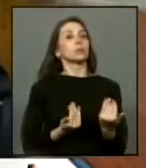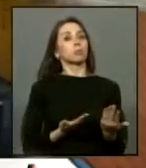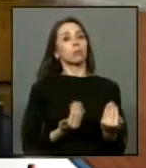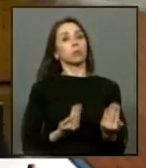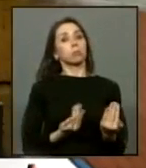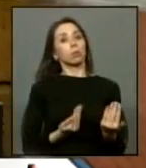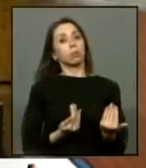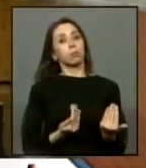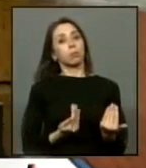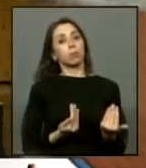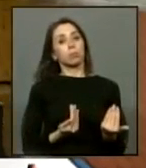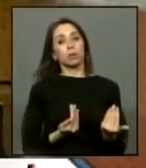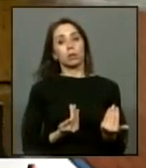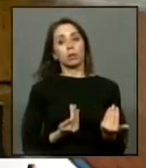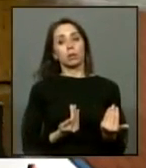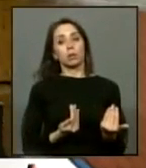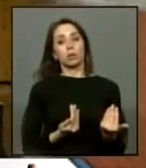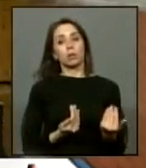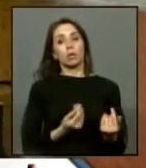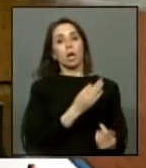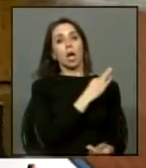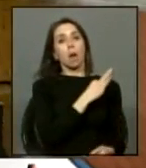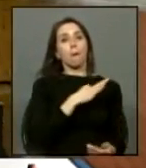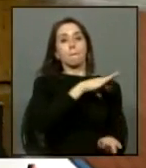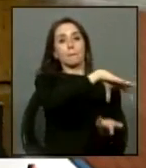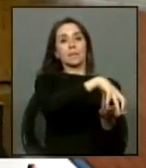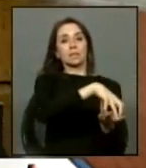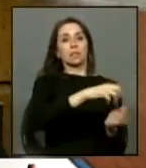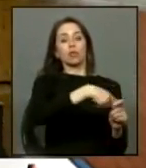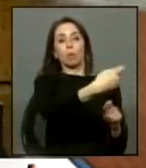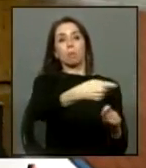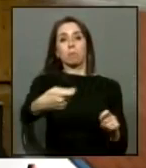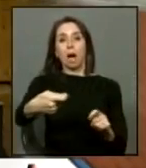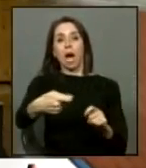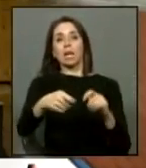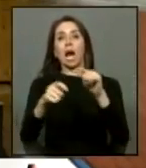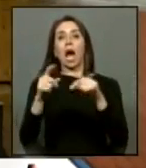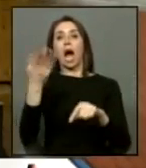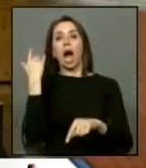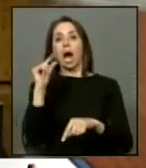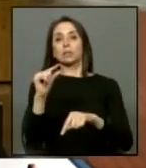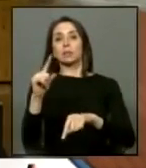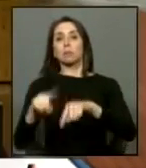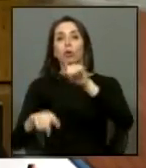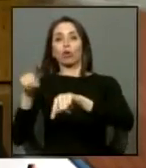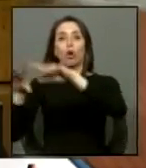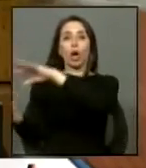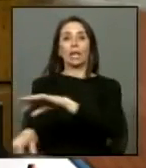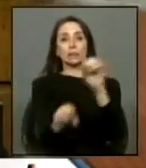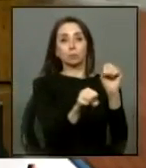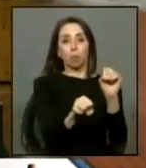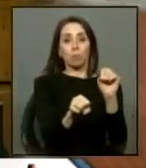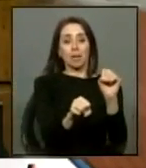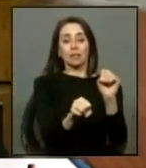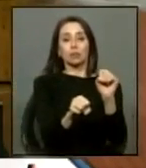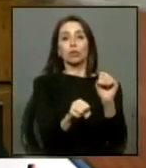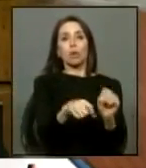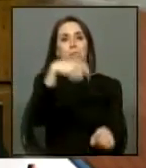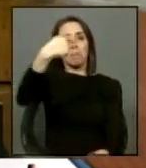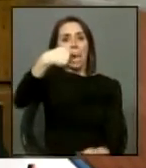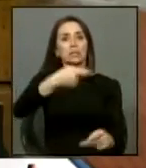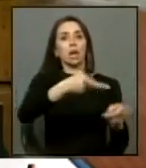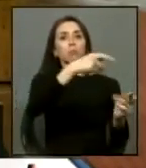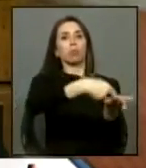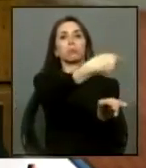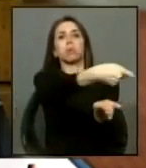esperan, ven como la misma cartera paga expropiaciones mucho más recientes y onerosas que las de ellos y por lo tanto